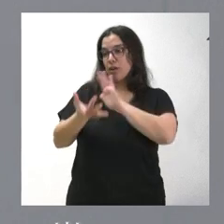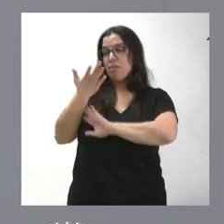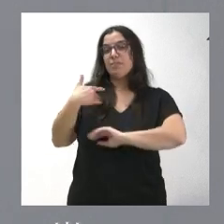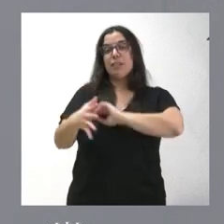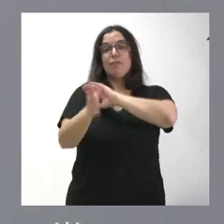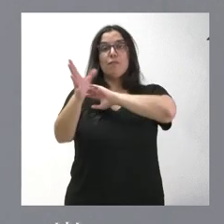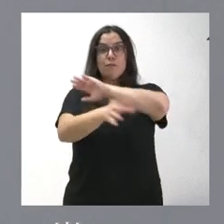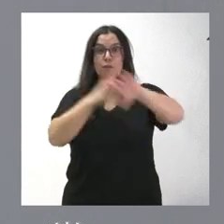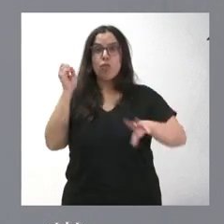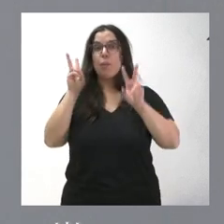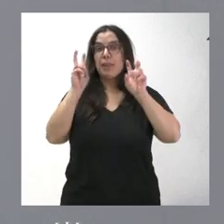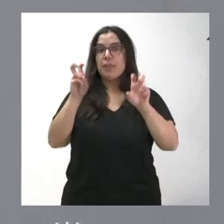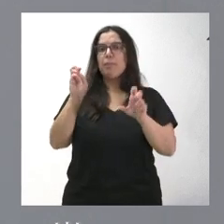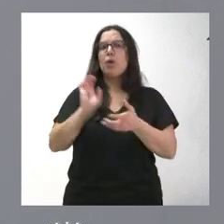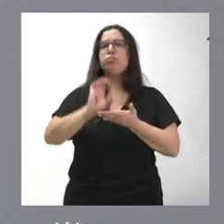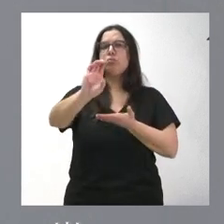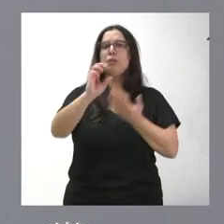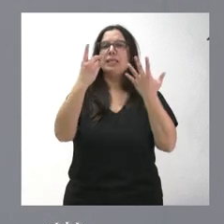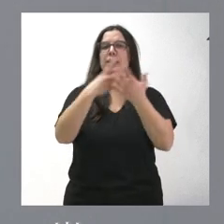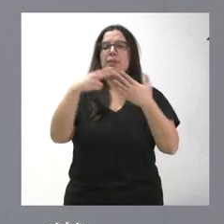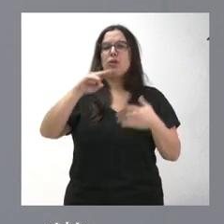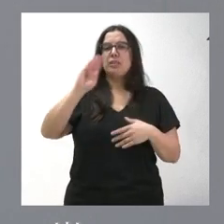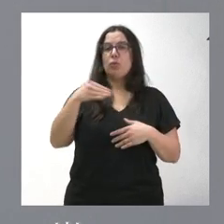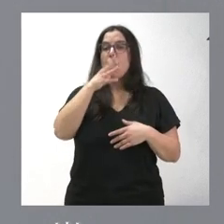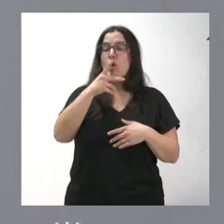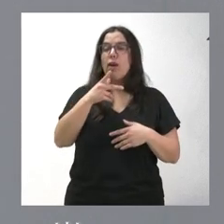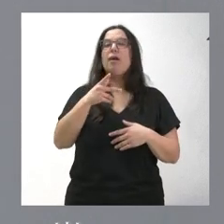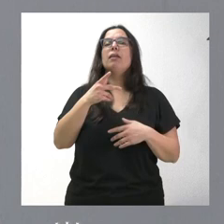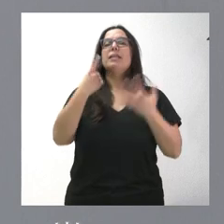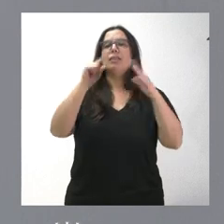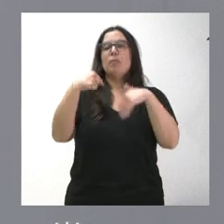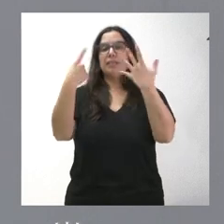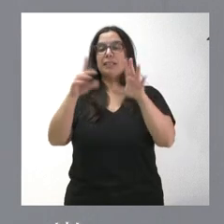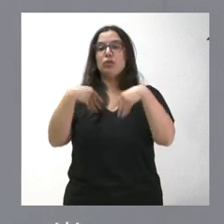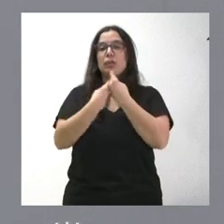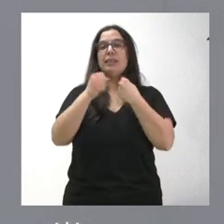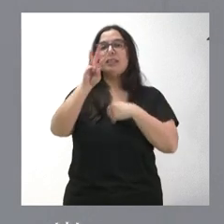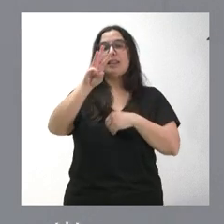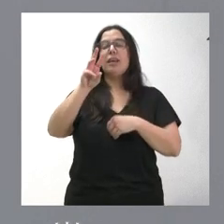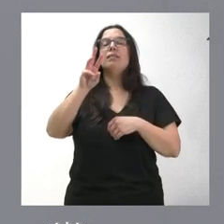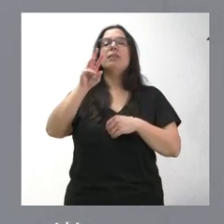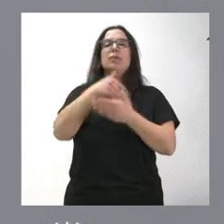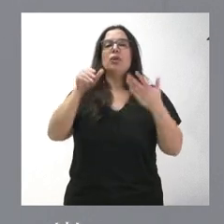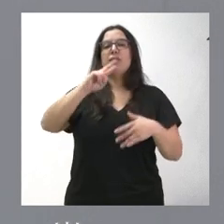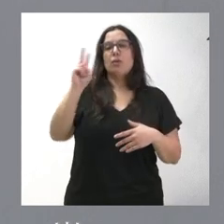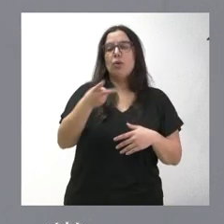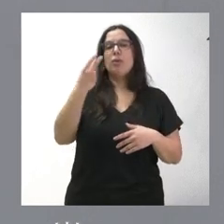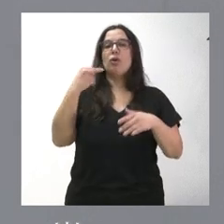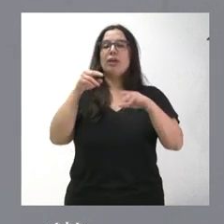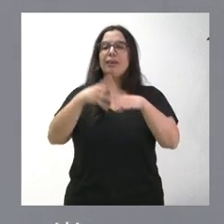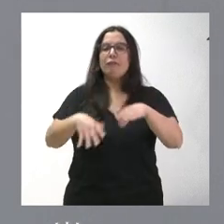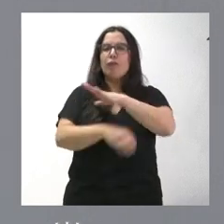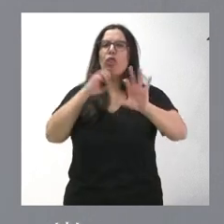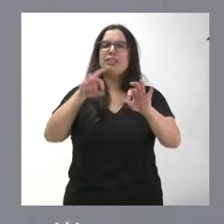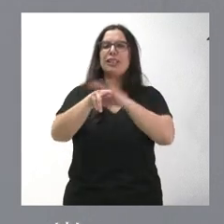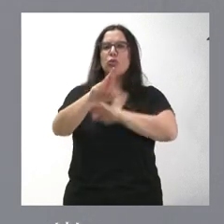inicialmente con 7 millones de euros. Le añadimos ahora 6,6 millones de euros. En total, 13,6 millones de euros el nuevo fondo de recursos endógenos, que es para aprovechar